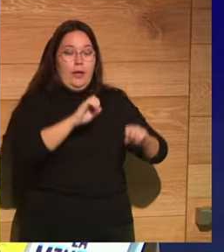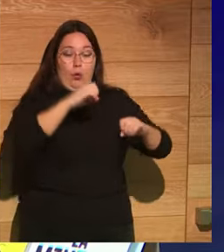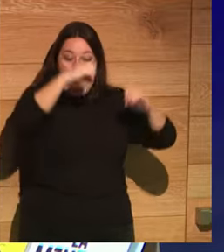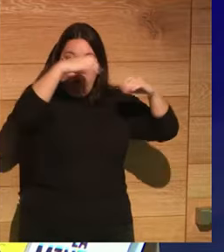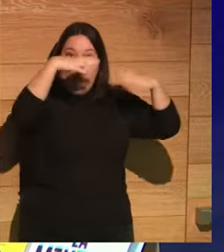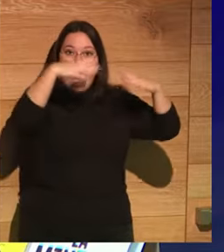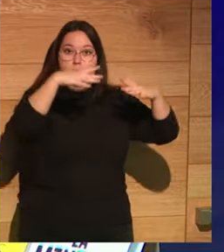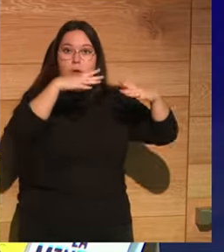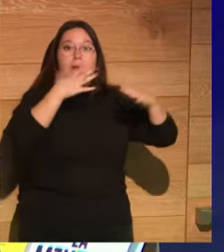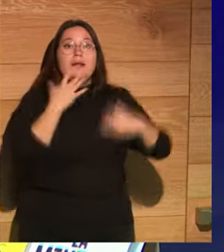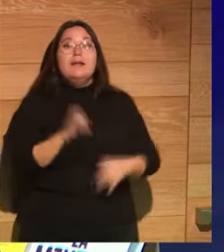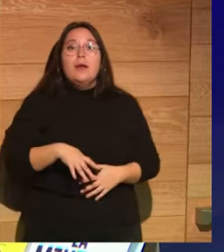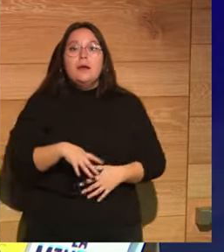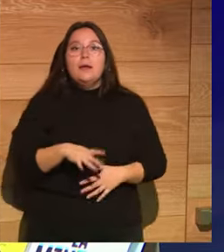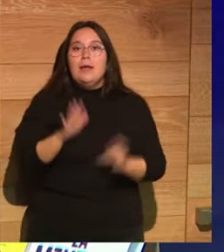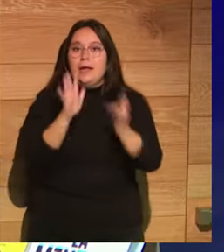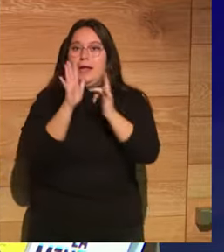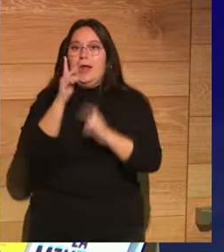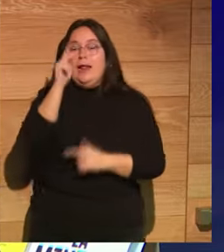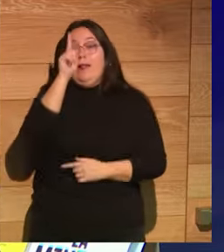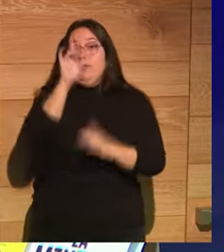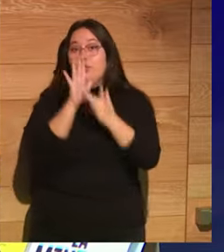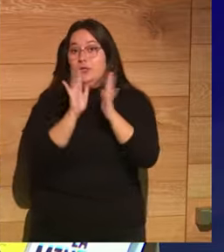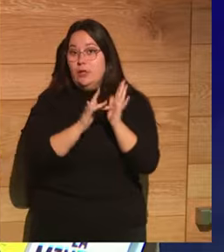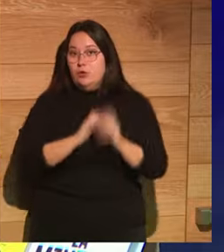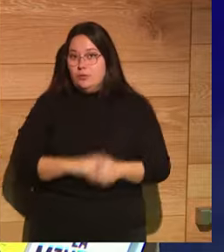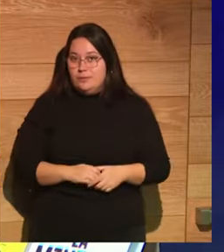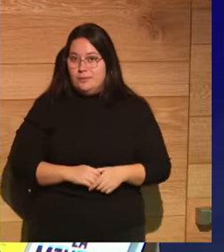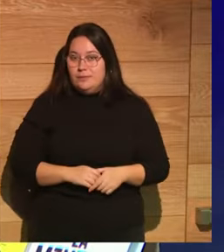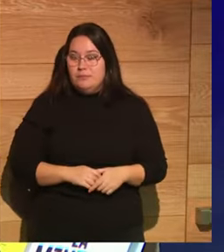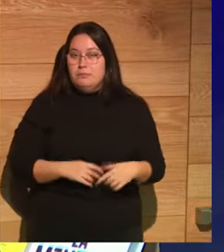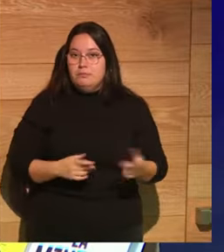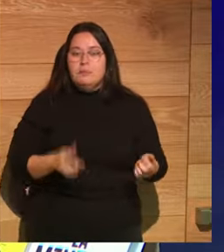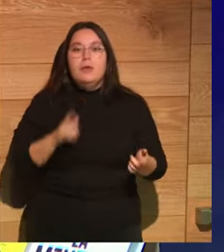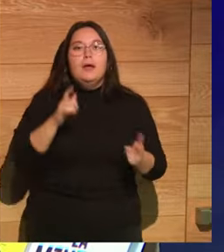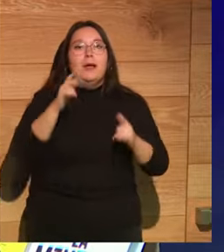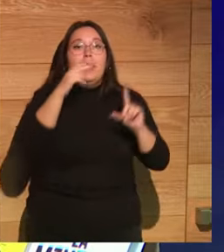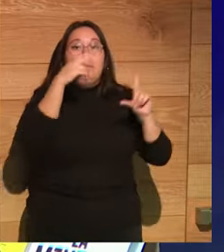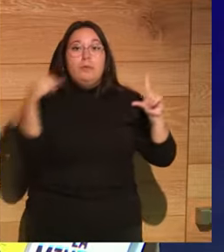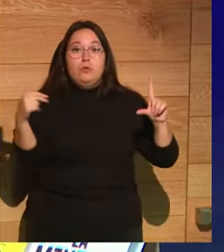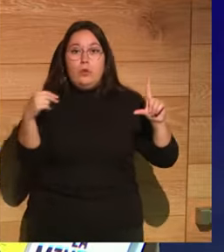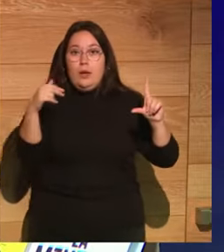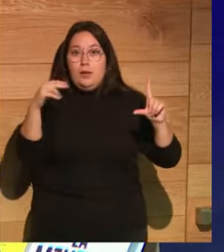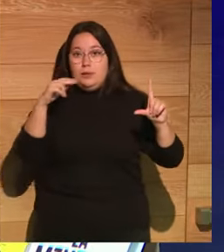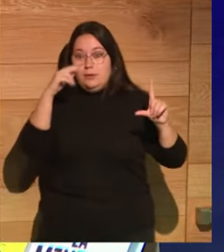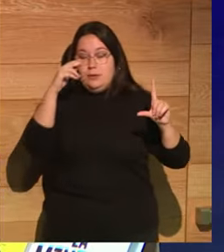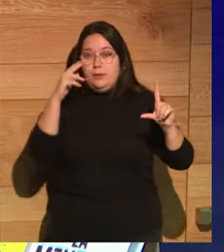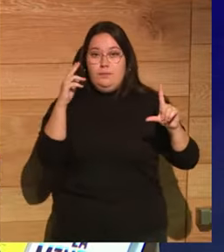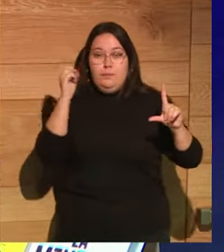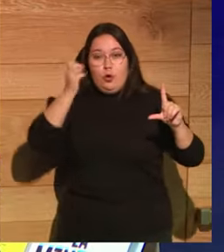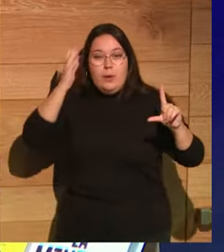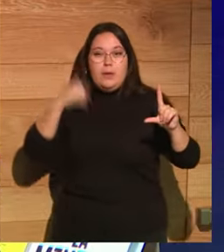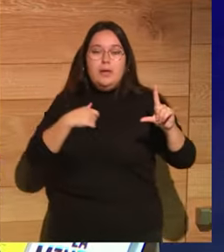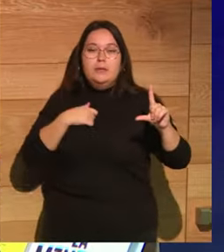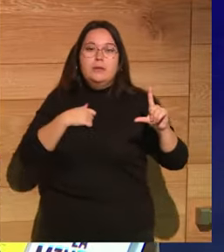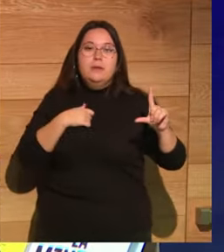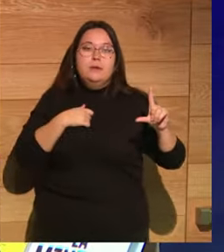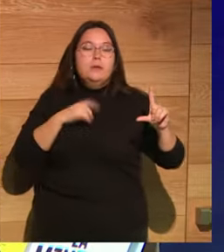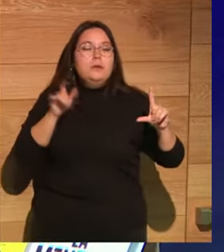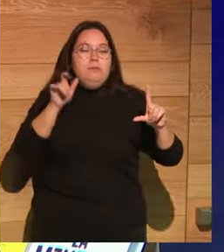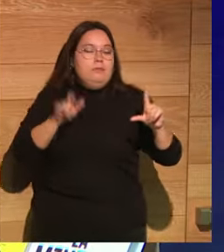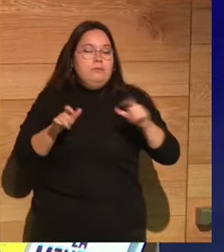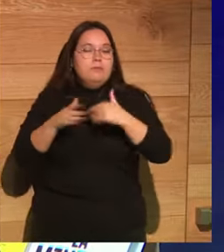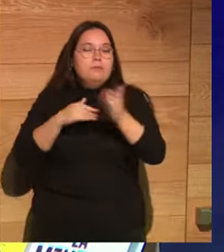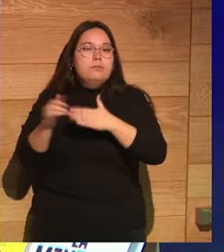mundo que es Cristo que es el Dios cristiano de hecho en las pinturas por ejemplo románicas se me ocurre San Climén de Taúl que tiene un